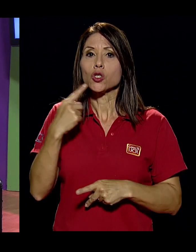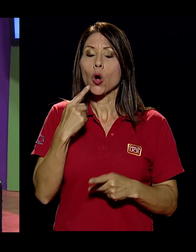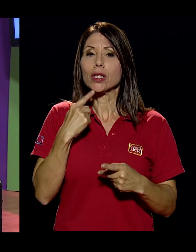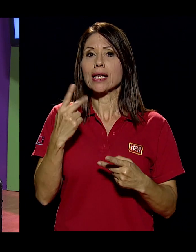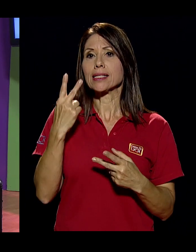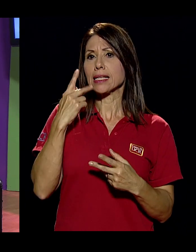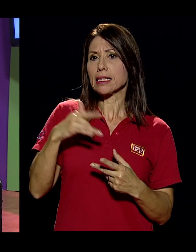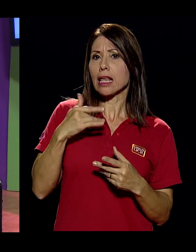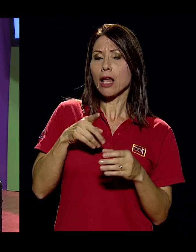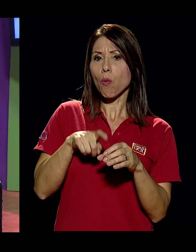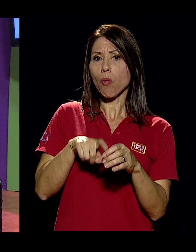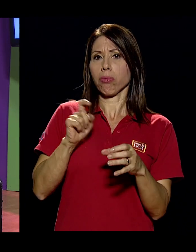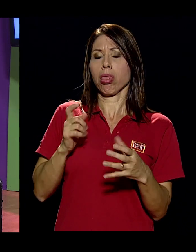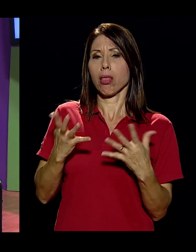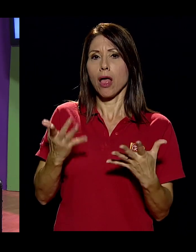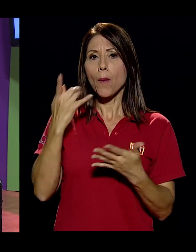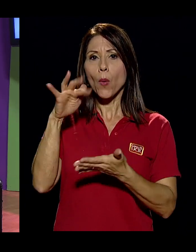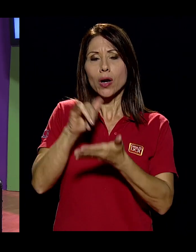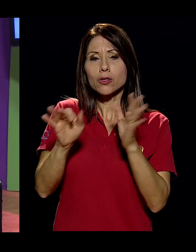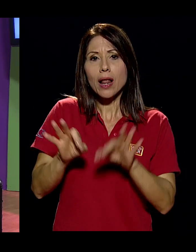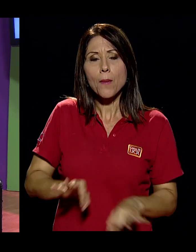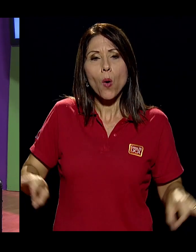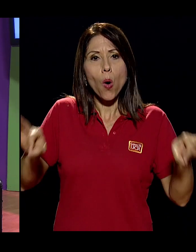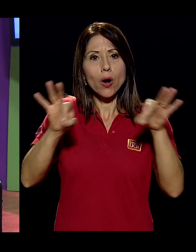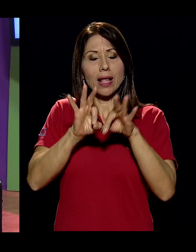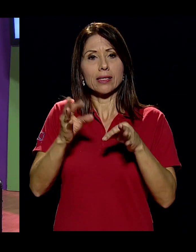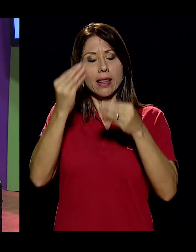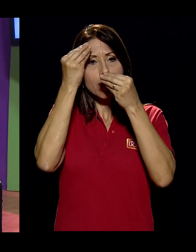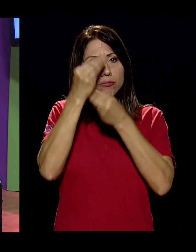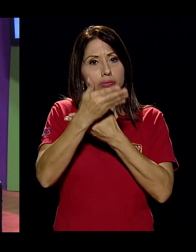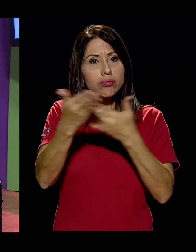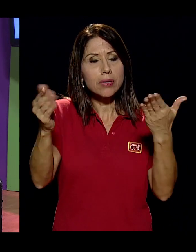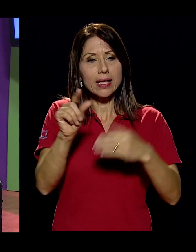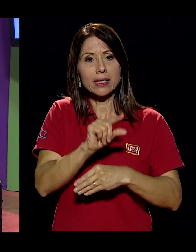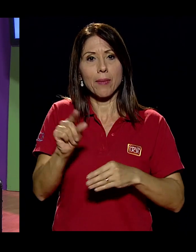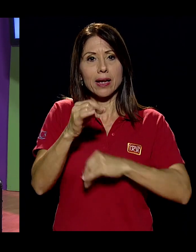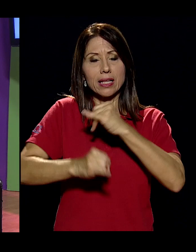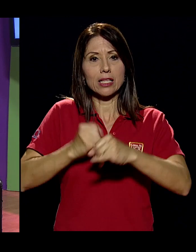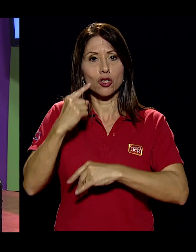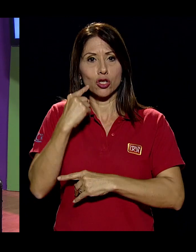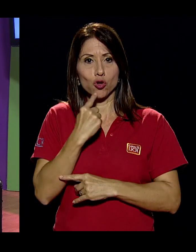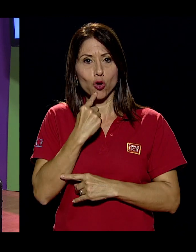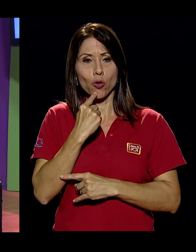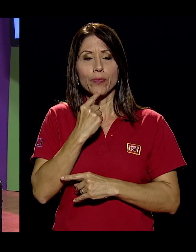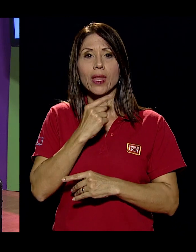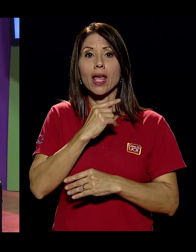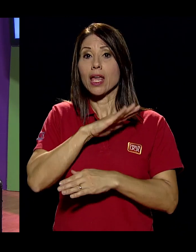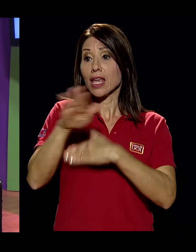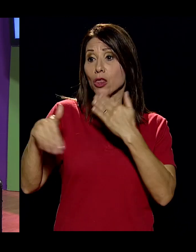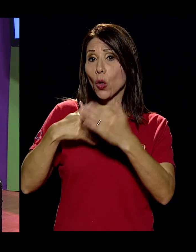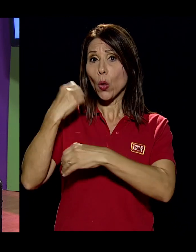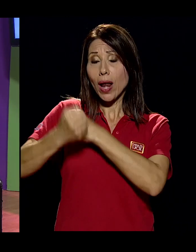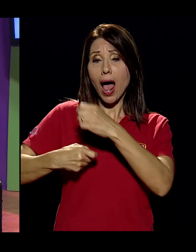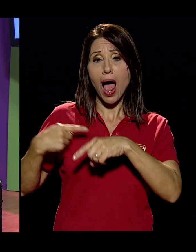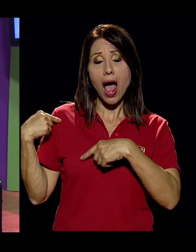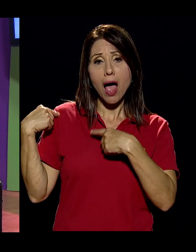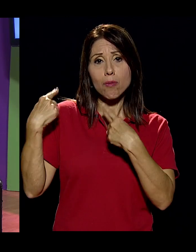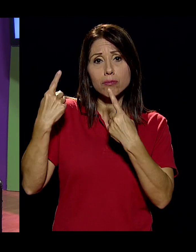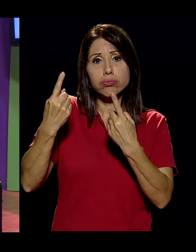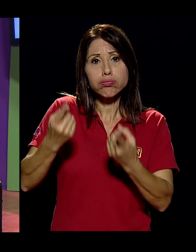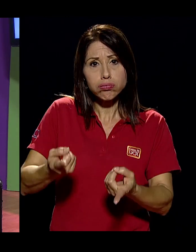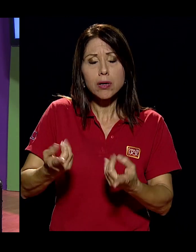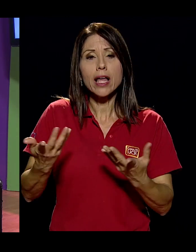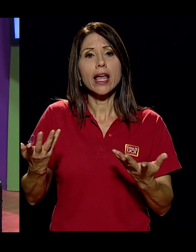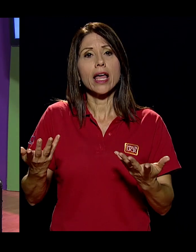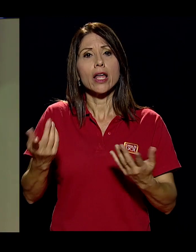exclusión para las personas sordas es muy marcada, y por eso la importancia de dar información sobre la Semana Internacional del Sordo y que todo el año